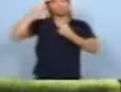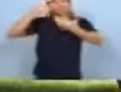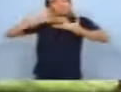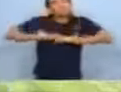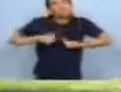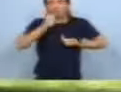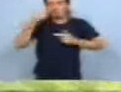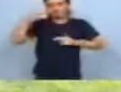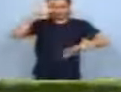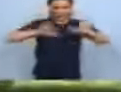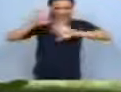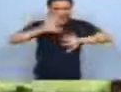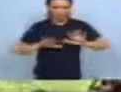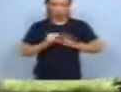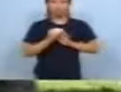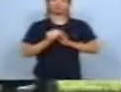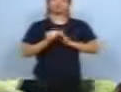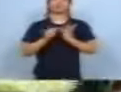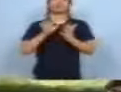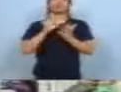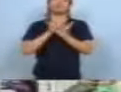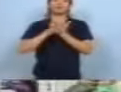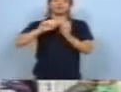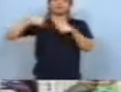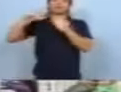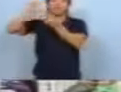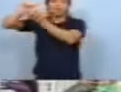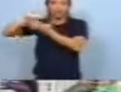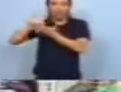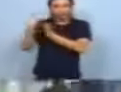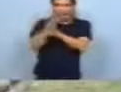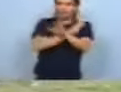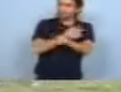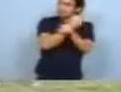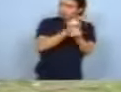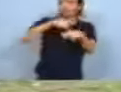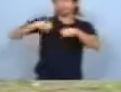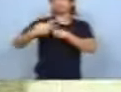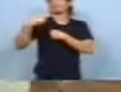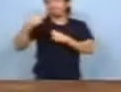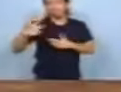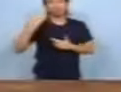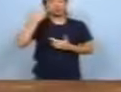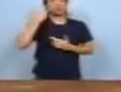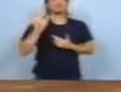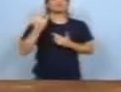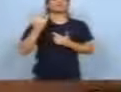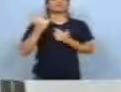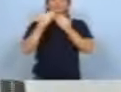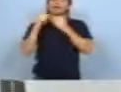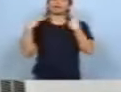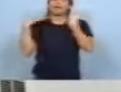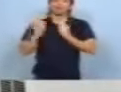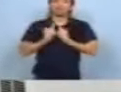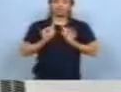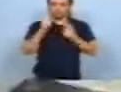que se fue realizando, en otros lugares antes que en este, y para nosotros